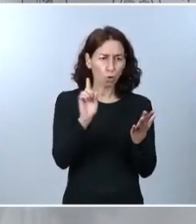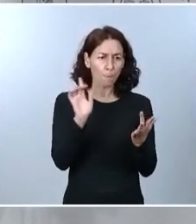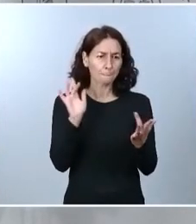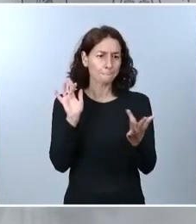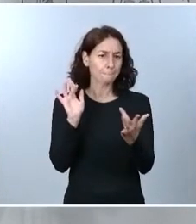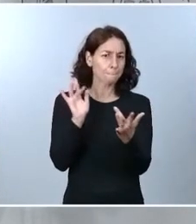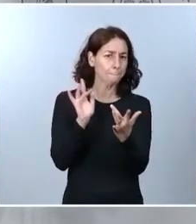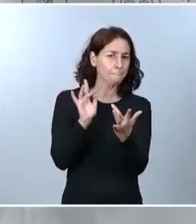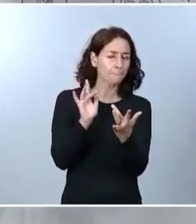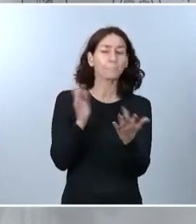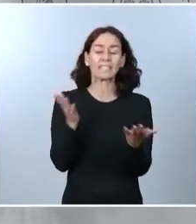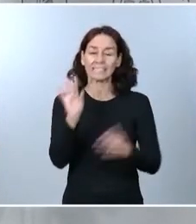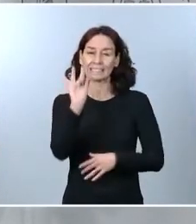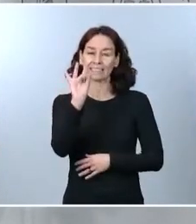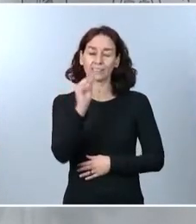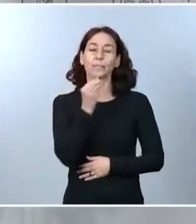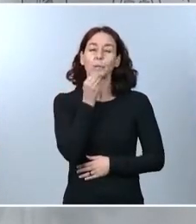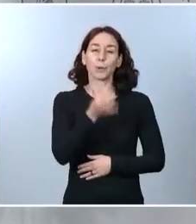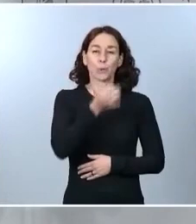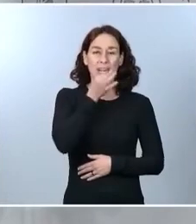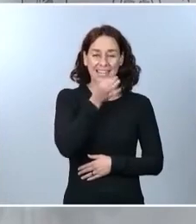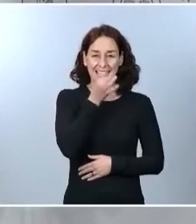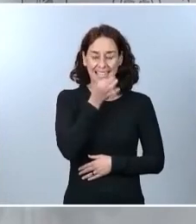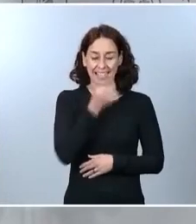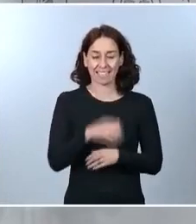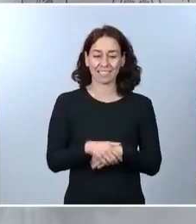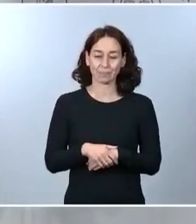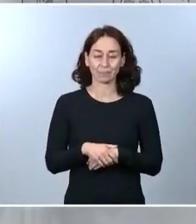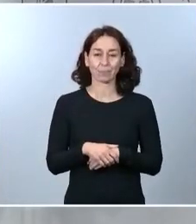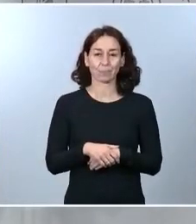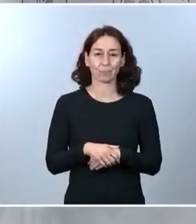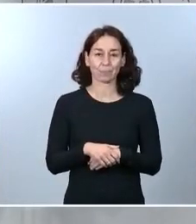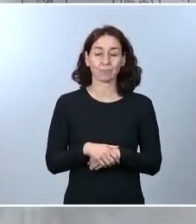Sí, buenas tardes. Adelante. Buenas tardes, presidente. Sí,